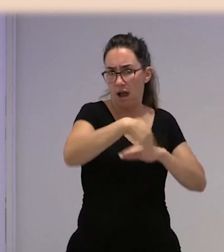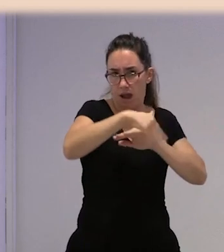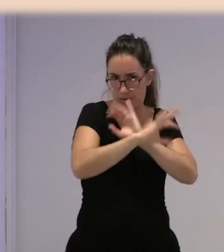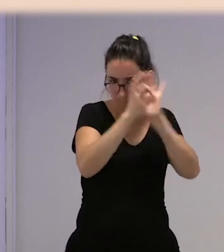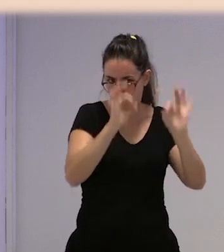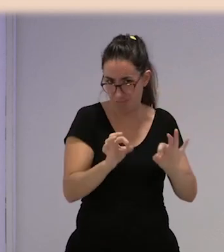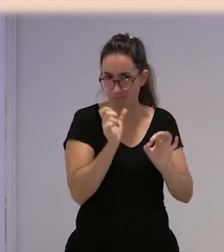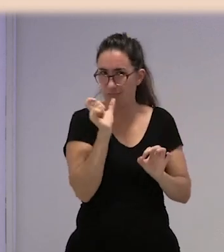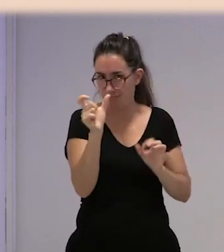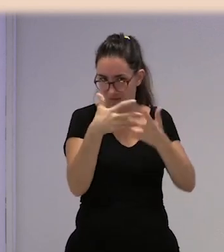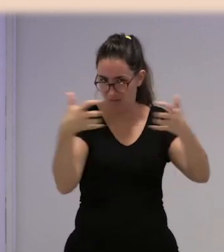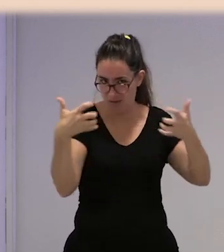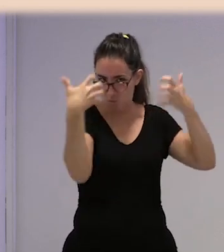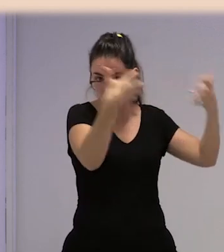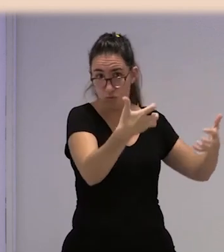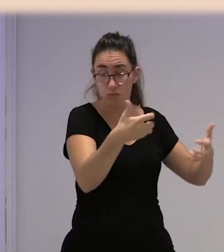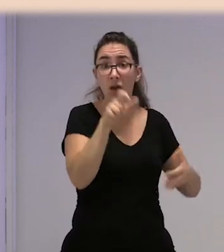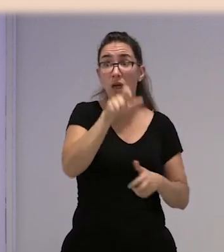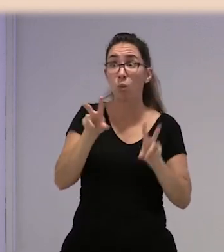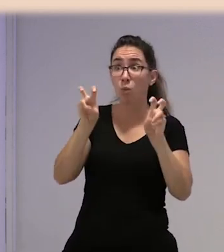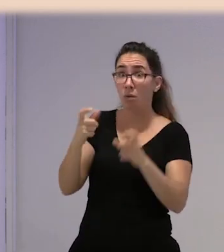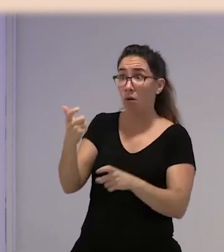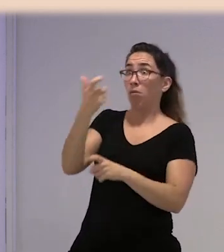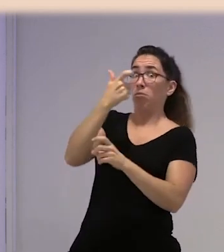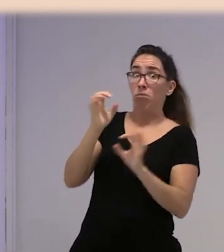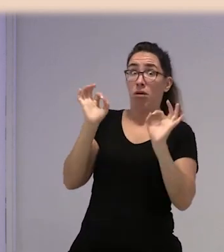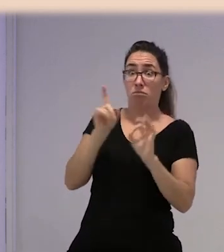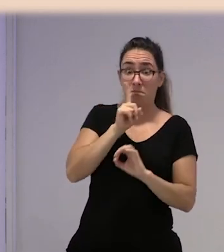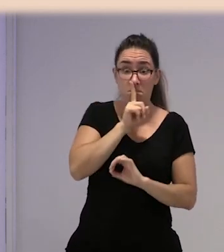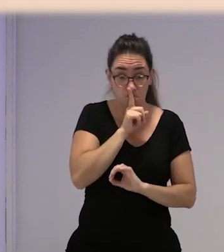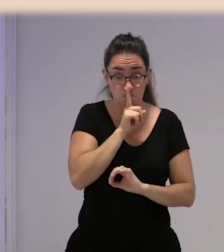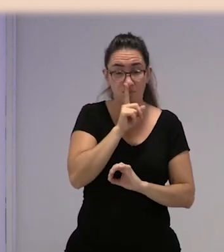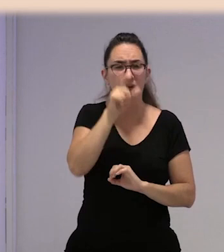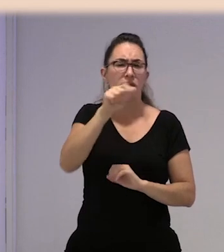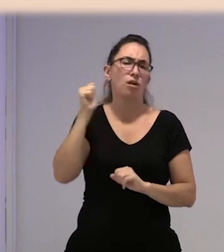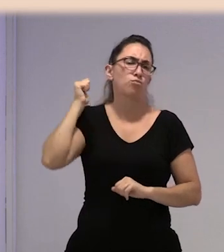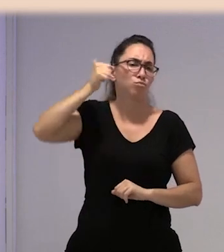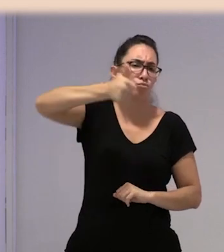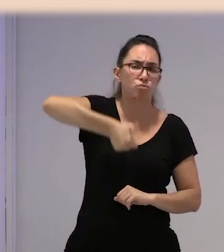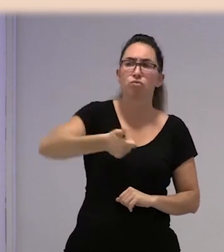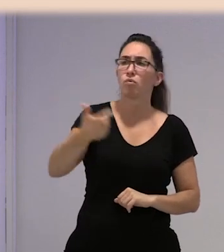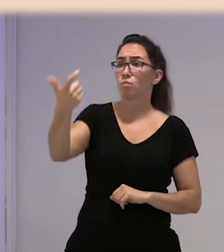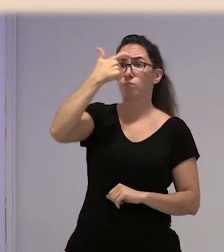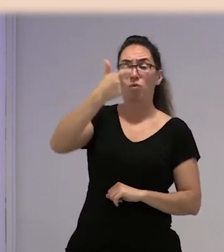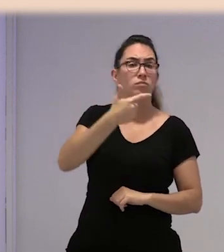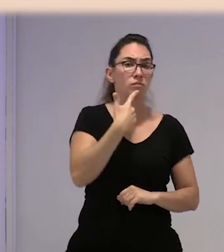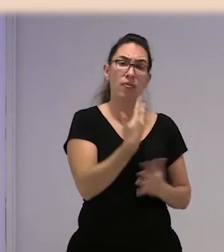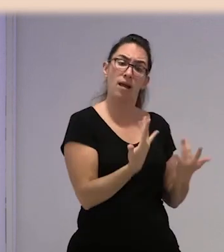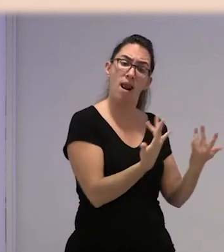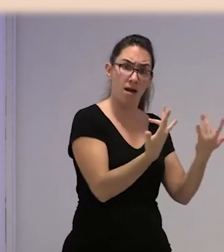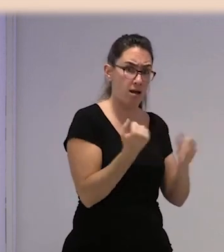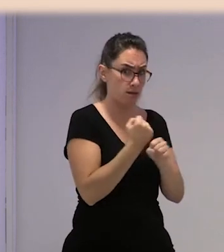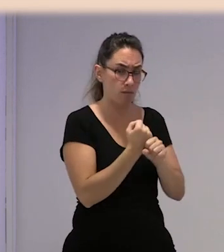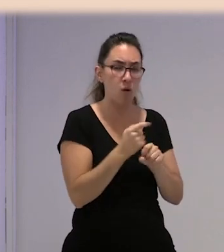normalmente a la gente nueva le dice eso y a la gente que ya lleva varios años trabajando, pues que se espabilen porque nunca están conformes con